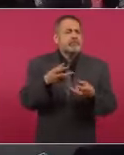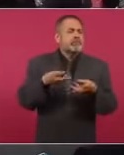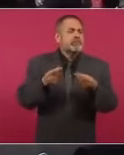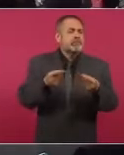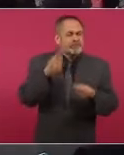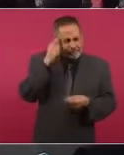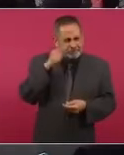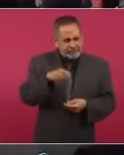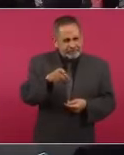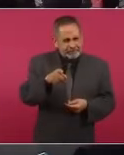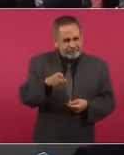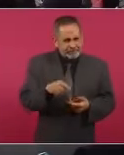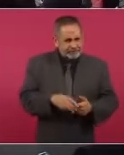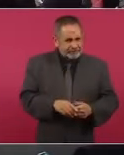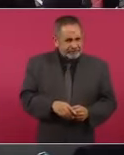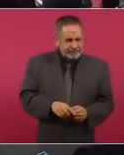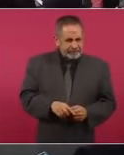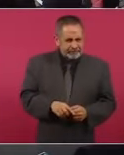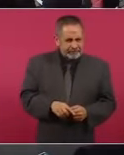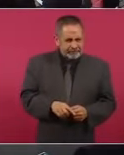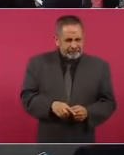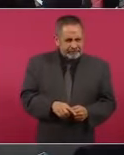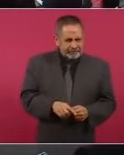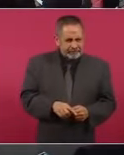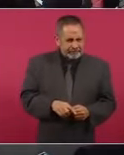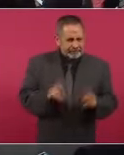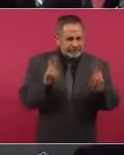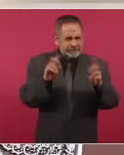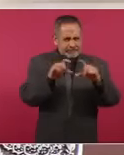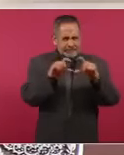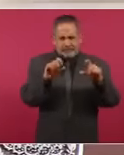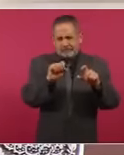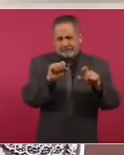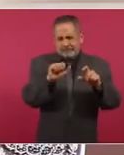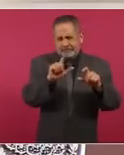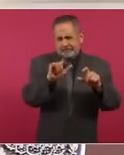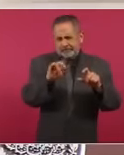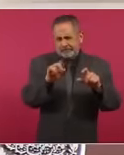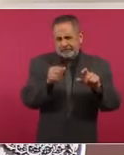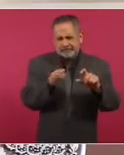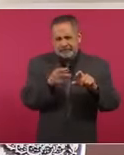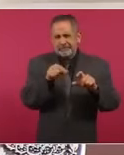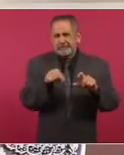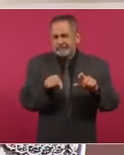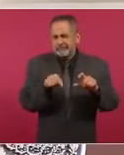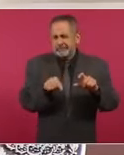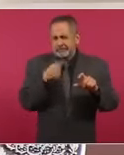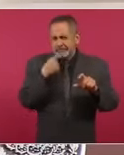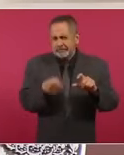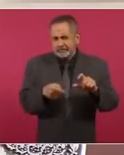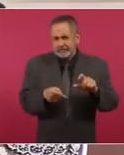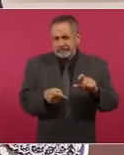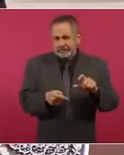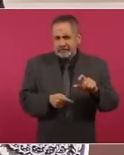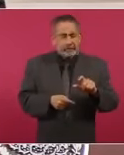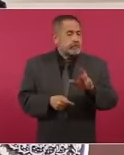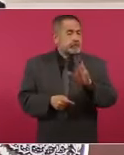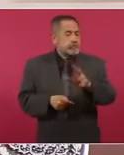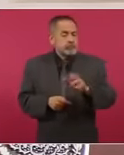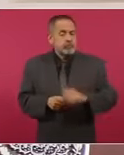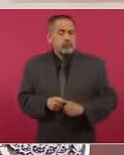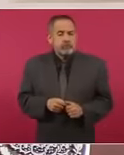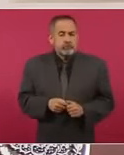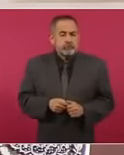creo que es en la salida, y también lo que tenían